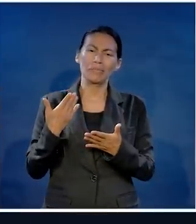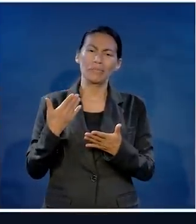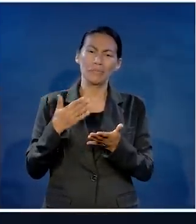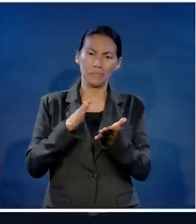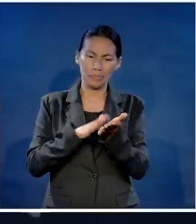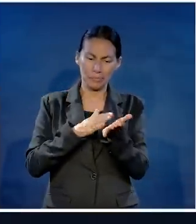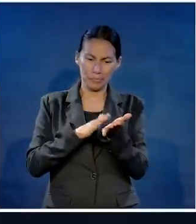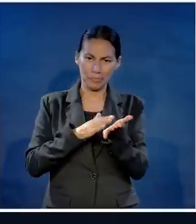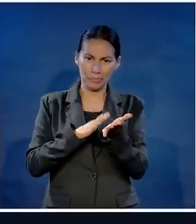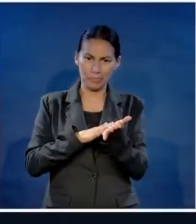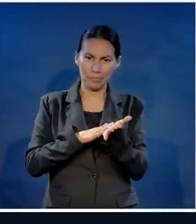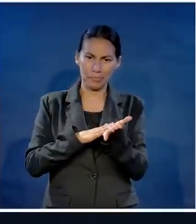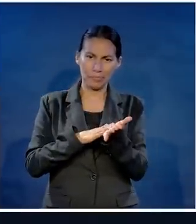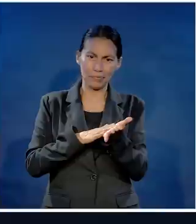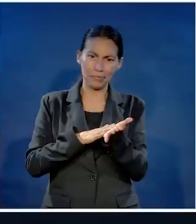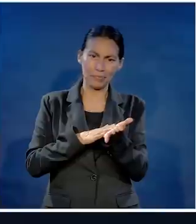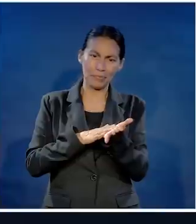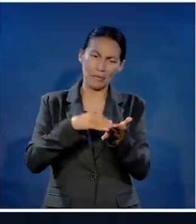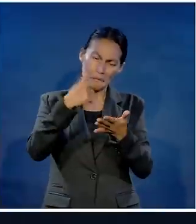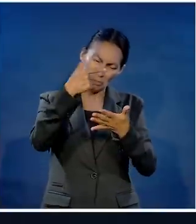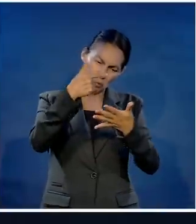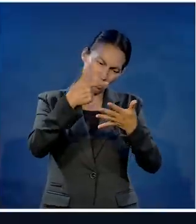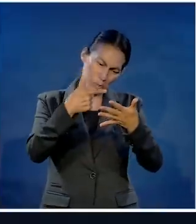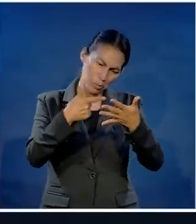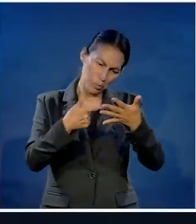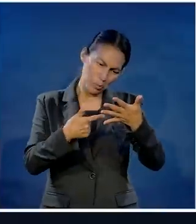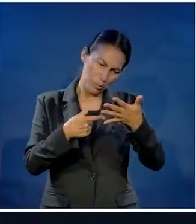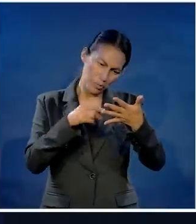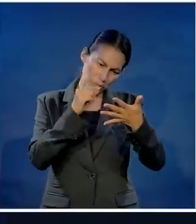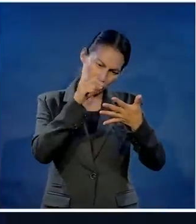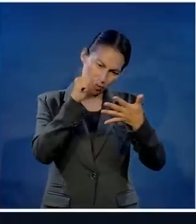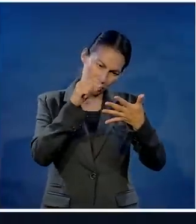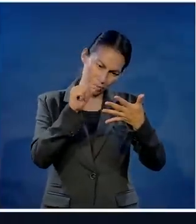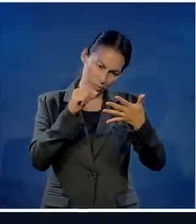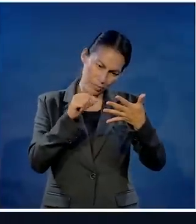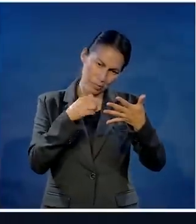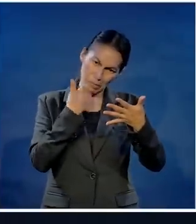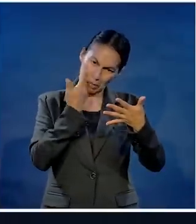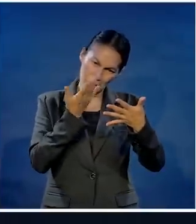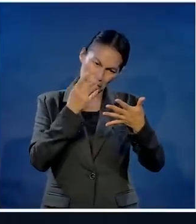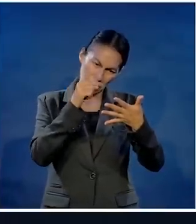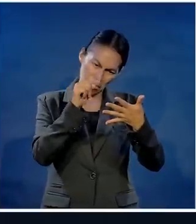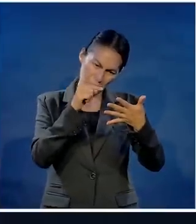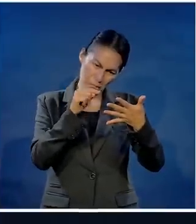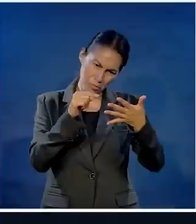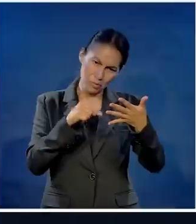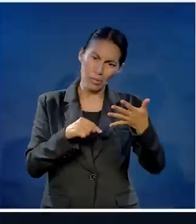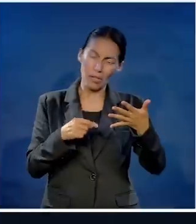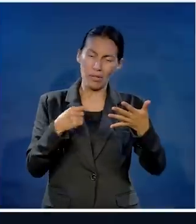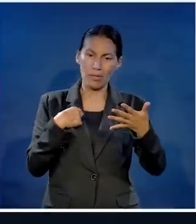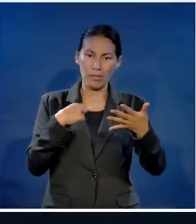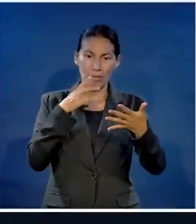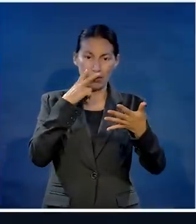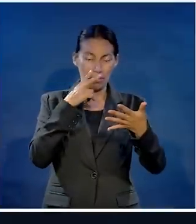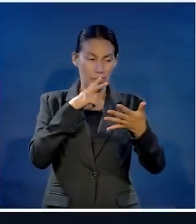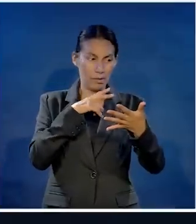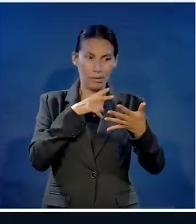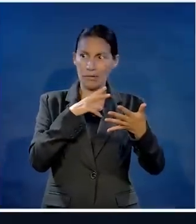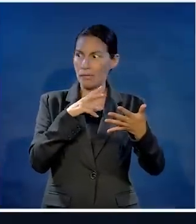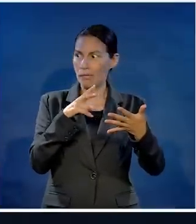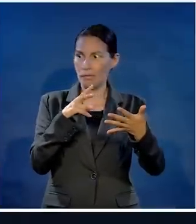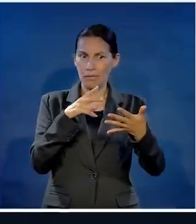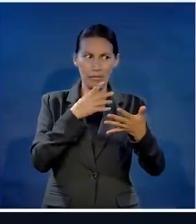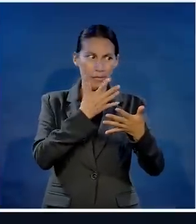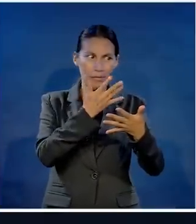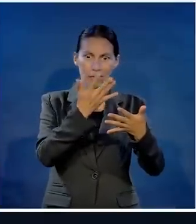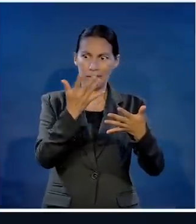sentamos en aquel tiempo nos daban una hojita donde tú venía todo lo que vendían y tú marcabas yo agarré